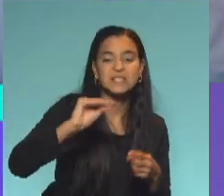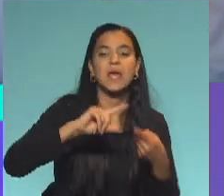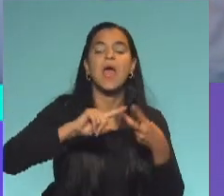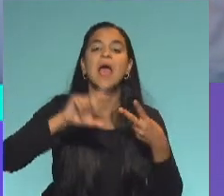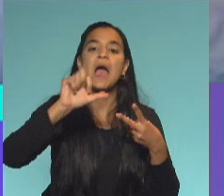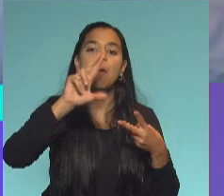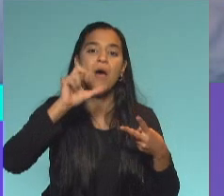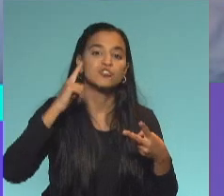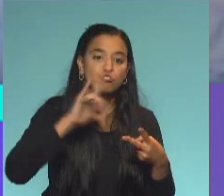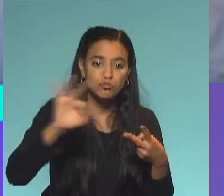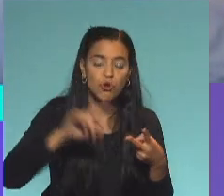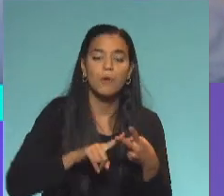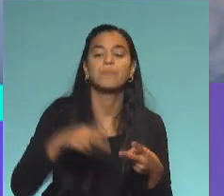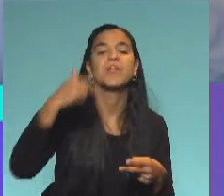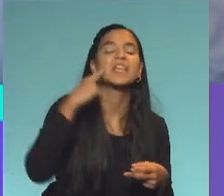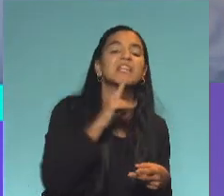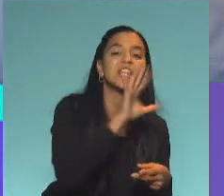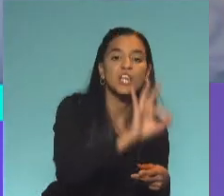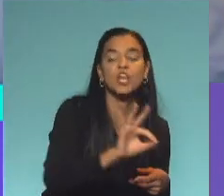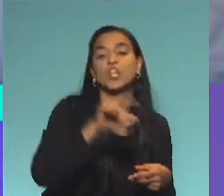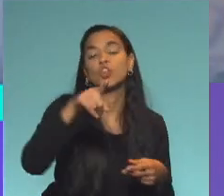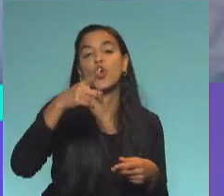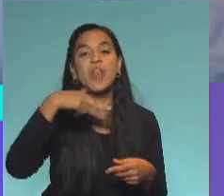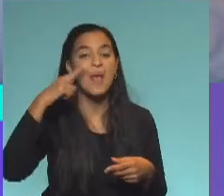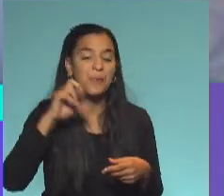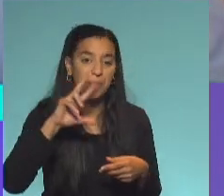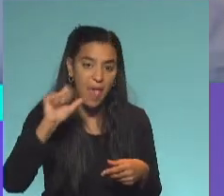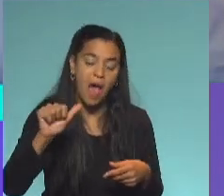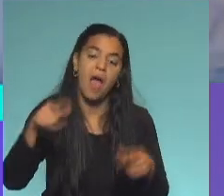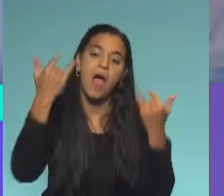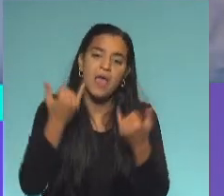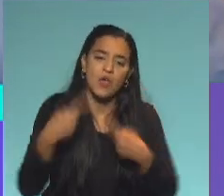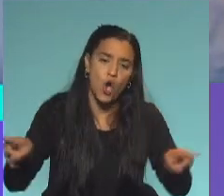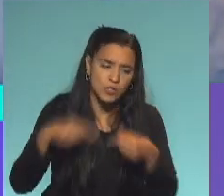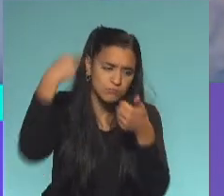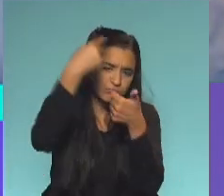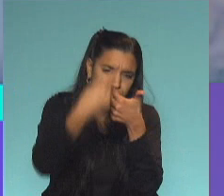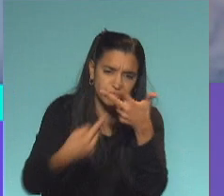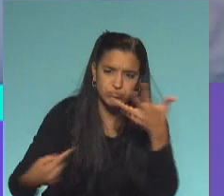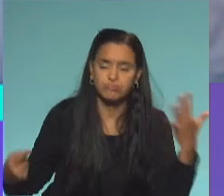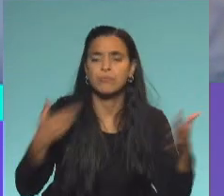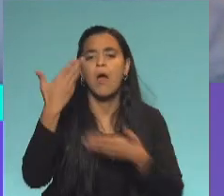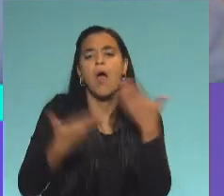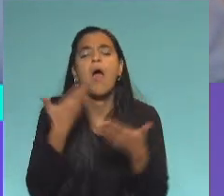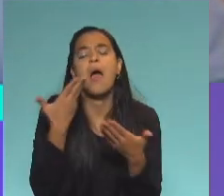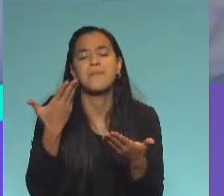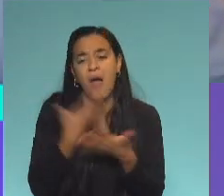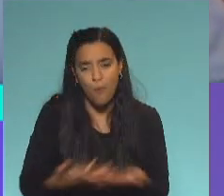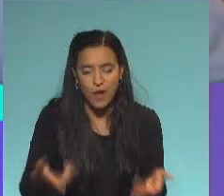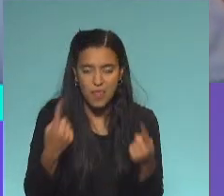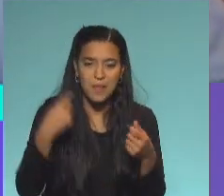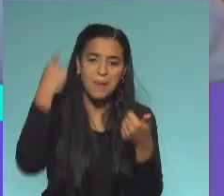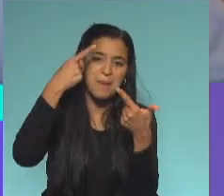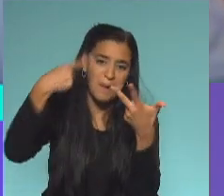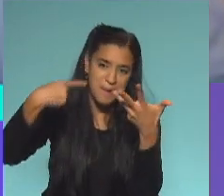Recital Delito Nevia, No Culpes al Bolero, Concierto Homenaje a Gabo Ferro y muchos contenidos más que no te voy a aburrir para decírtelos, pero sí